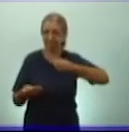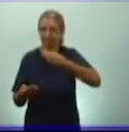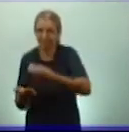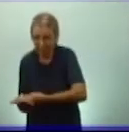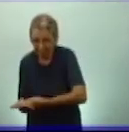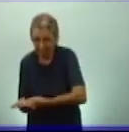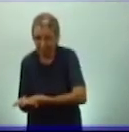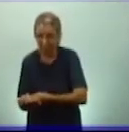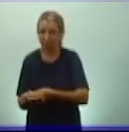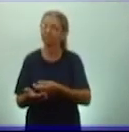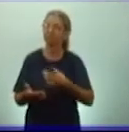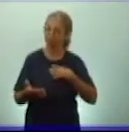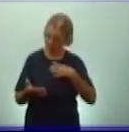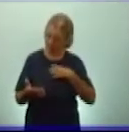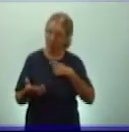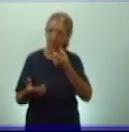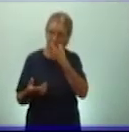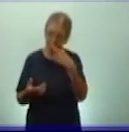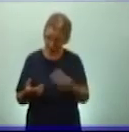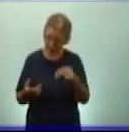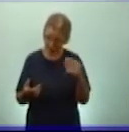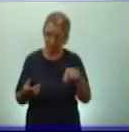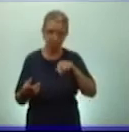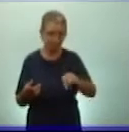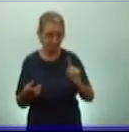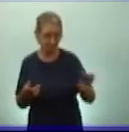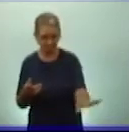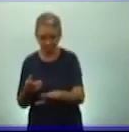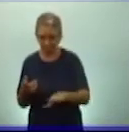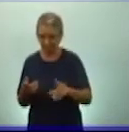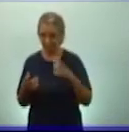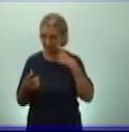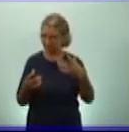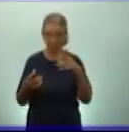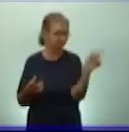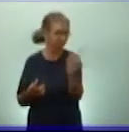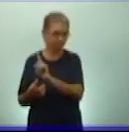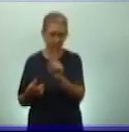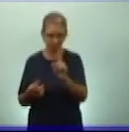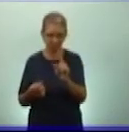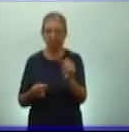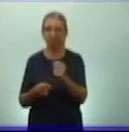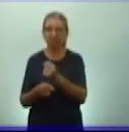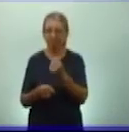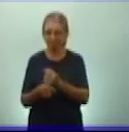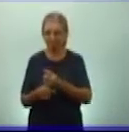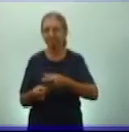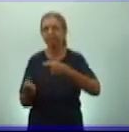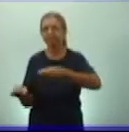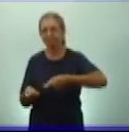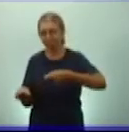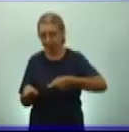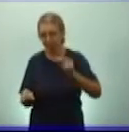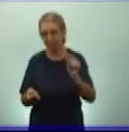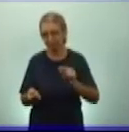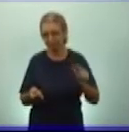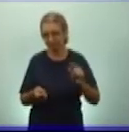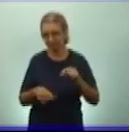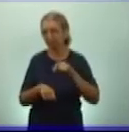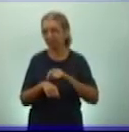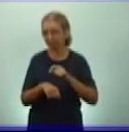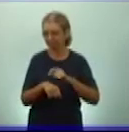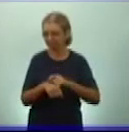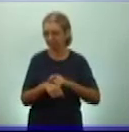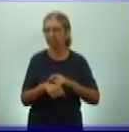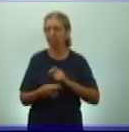base fundamental de la economía en esa civilización, sino era el trabajo de las comunas campesinas. Espero y damos unos segunditos